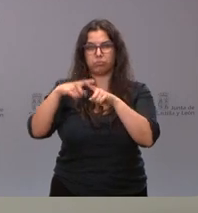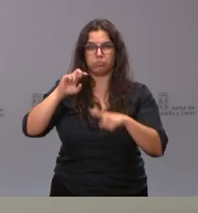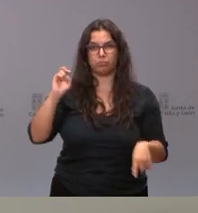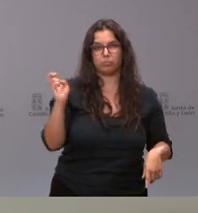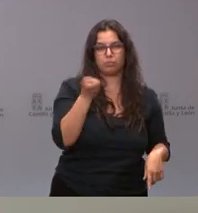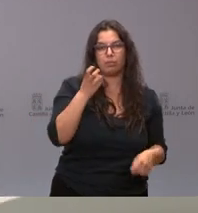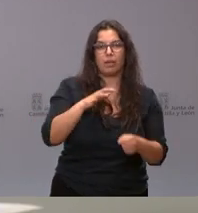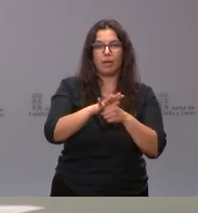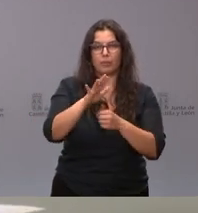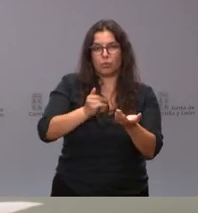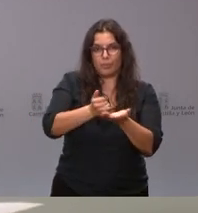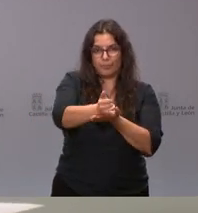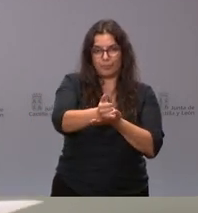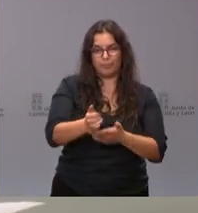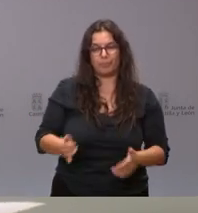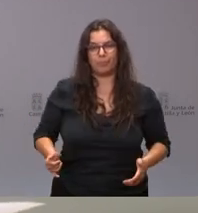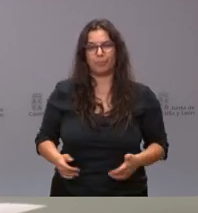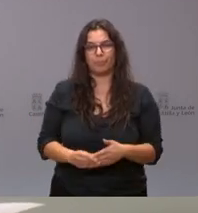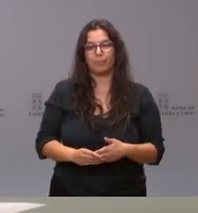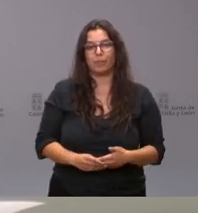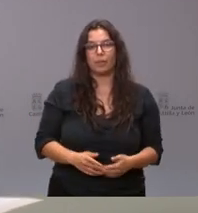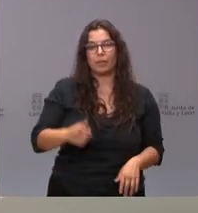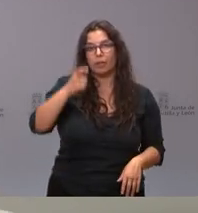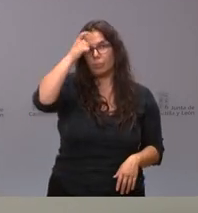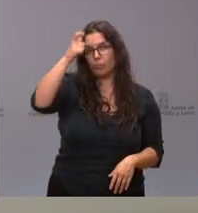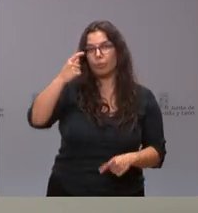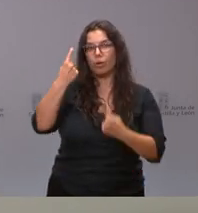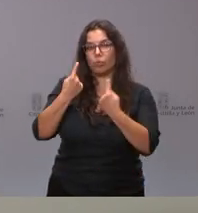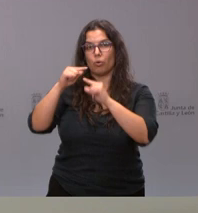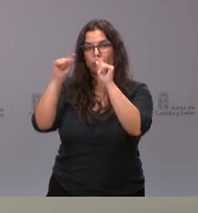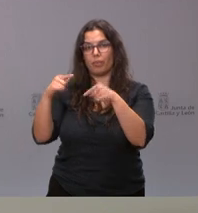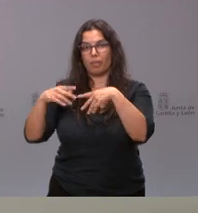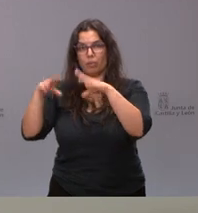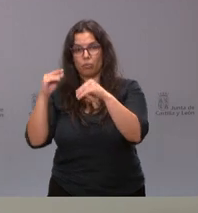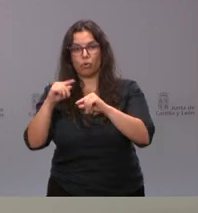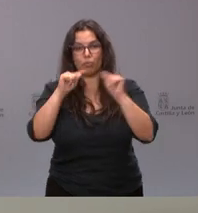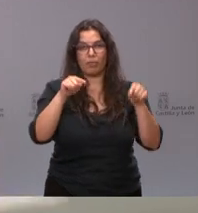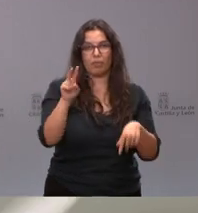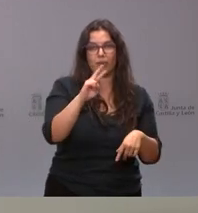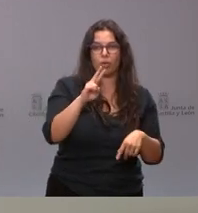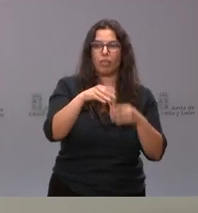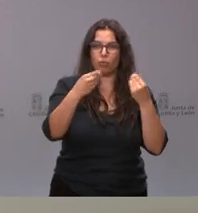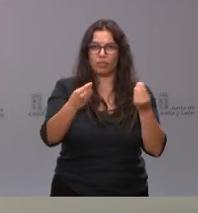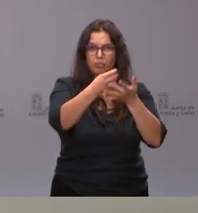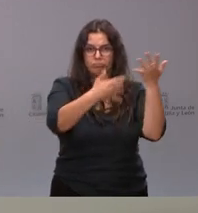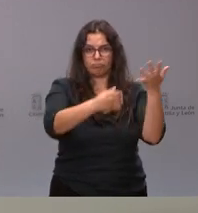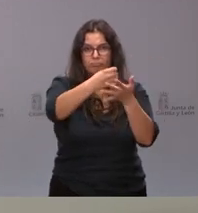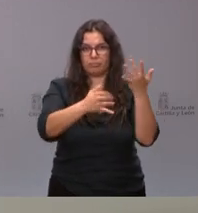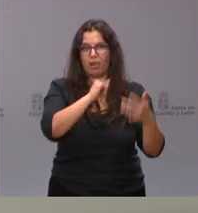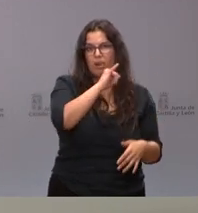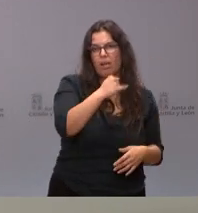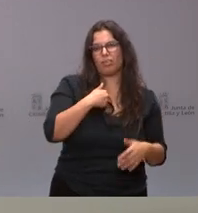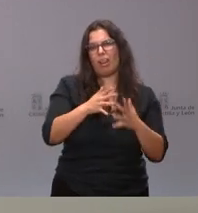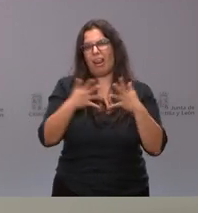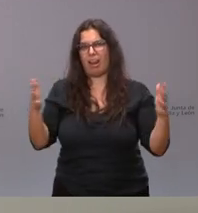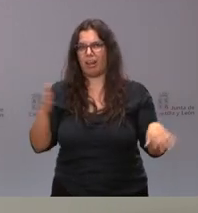agrario en localidades de Burgos y de Valladolid. Tienen ustedes la documentación. Tampoco quiero ser aquí